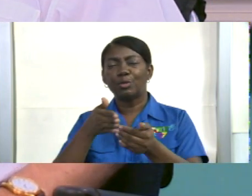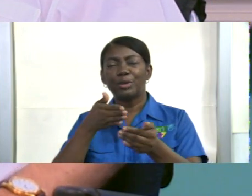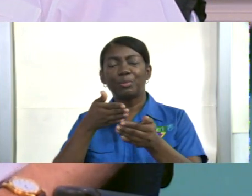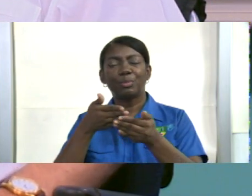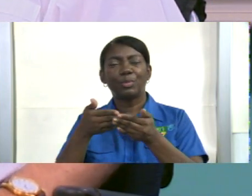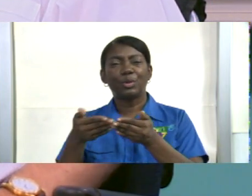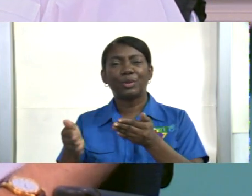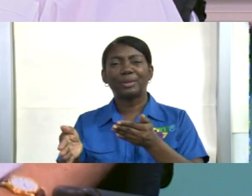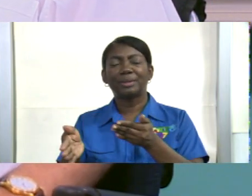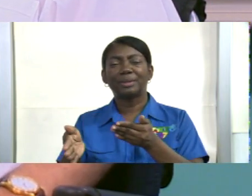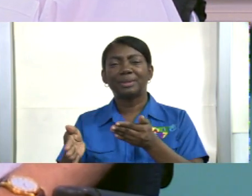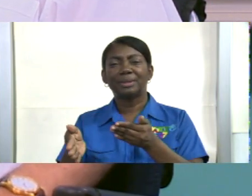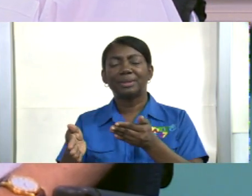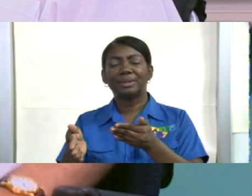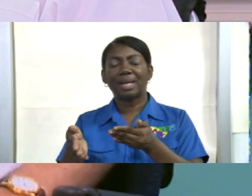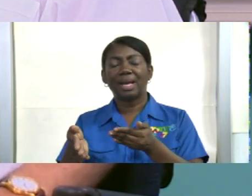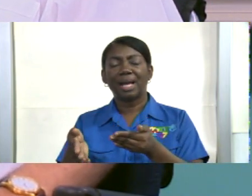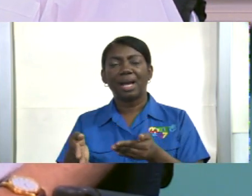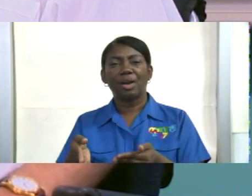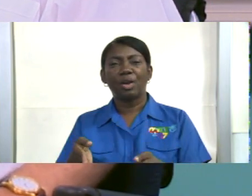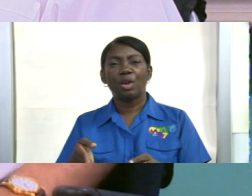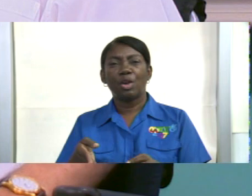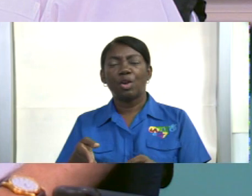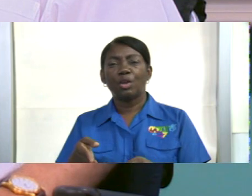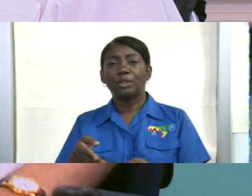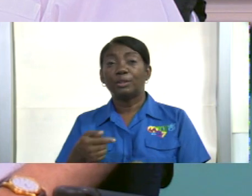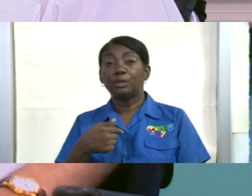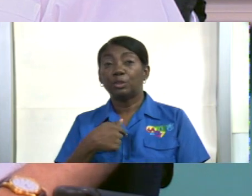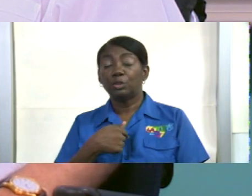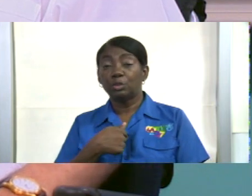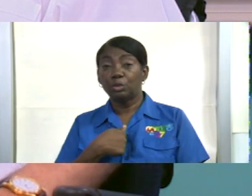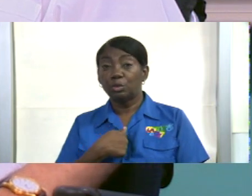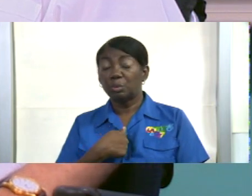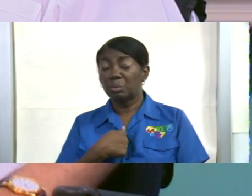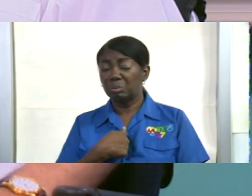pero no miramos nuestra